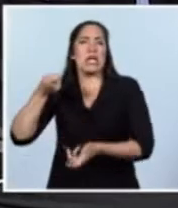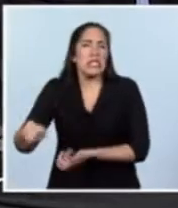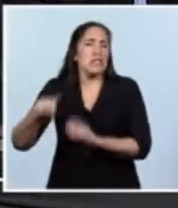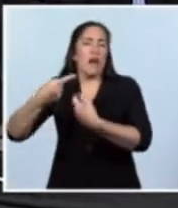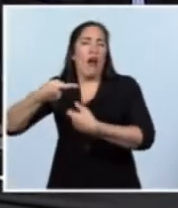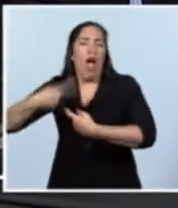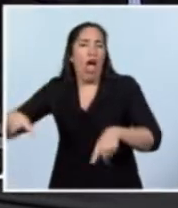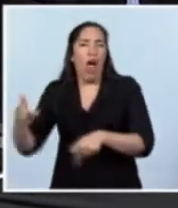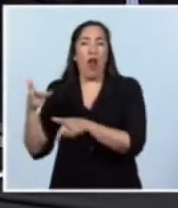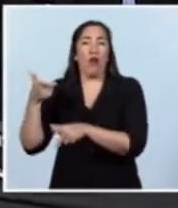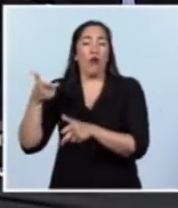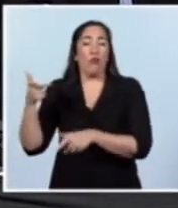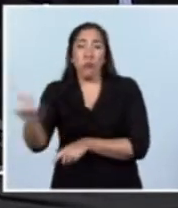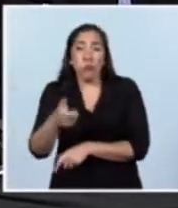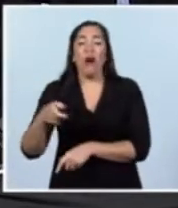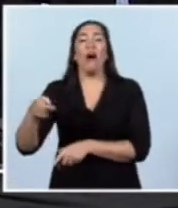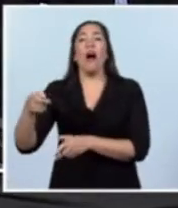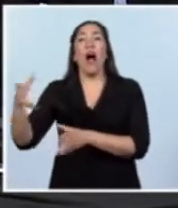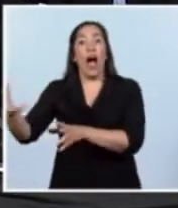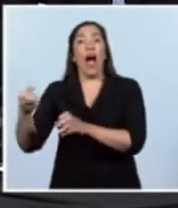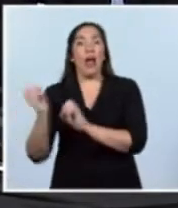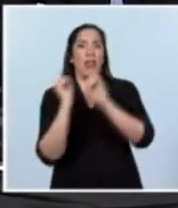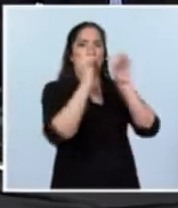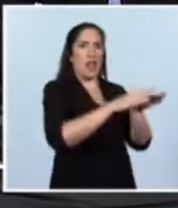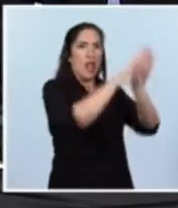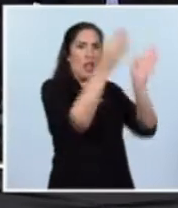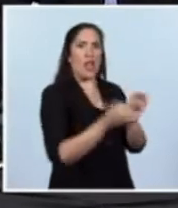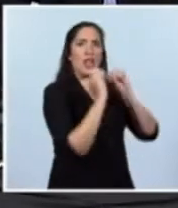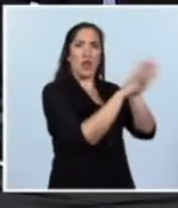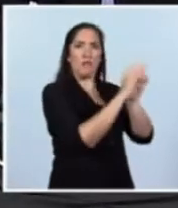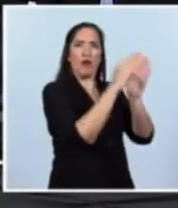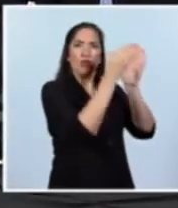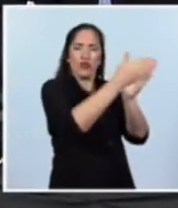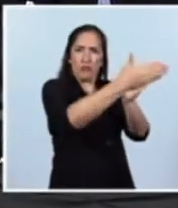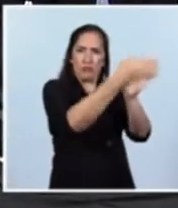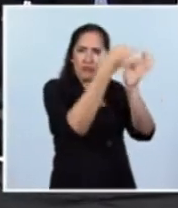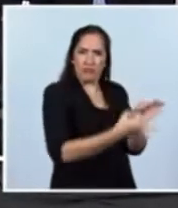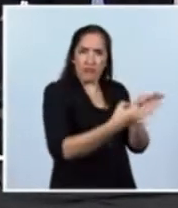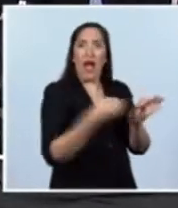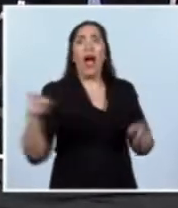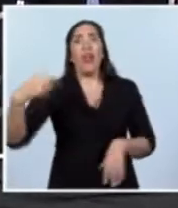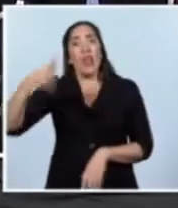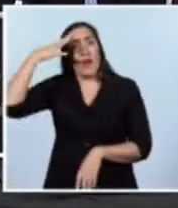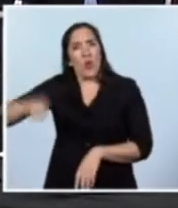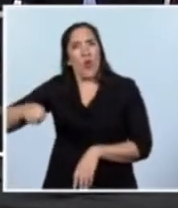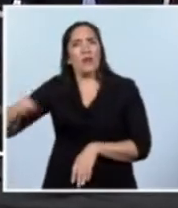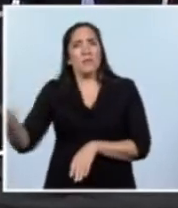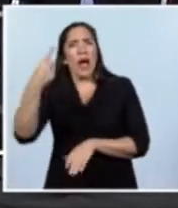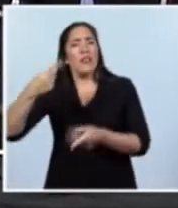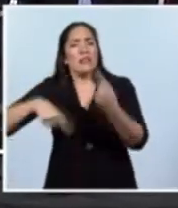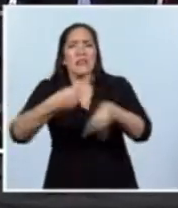tienen que estar depositadas ante su destrucción, que apuren también un poco los trámites para que no tengamos tantas armas